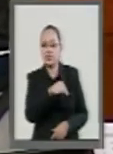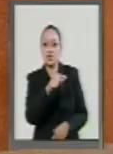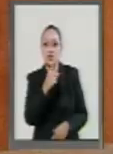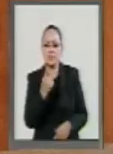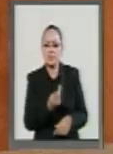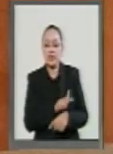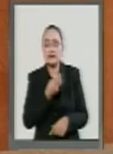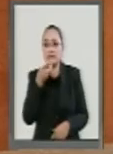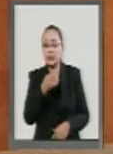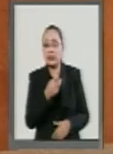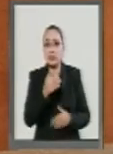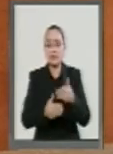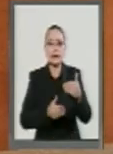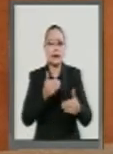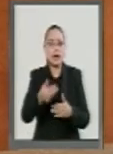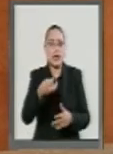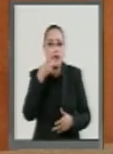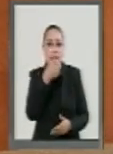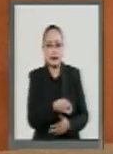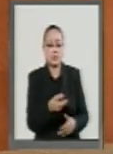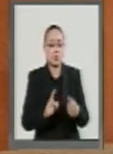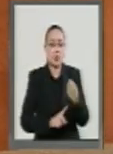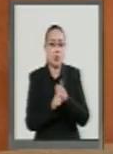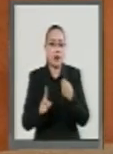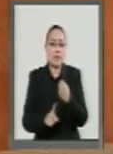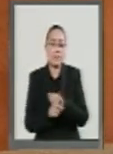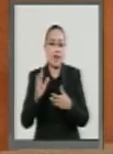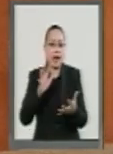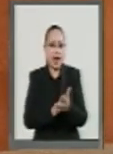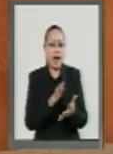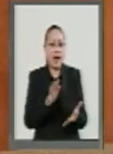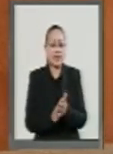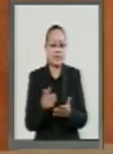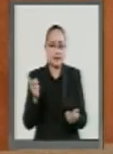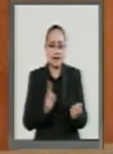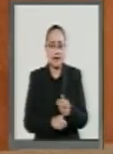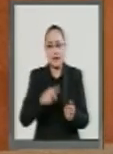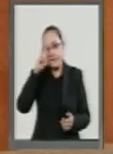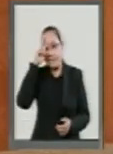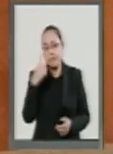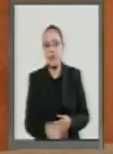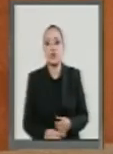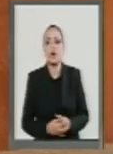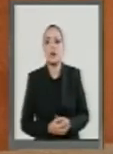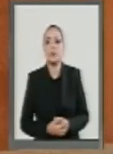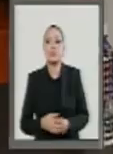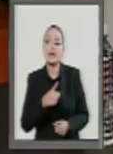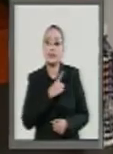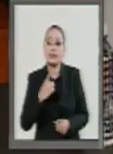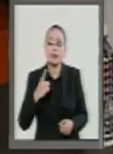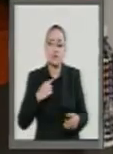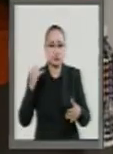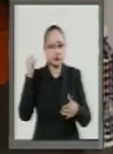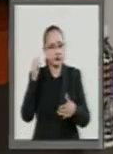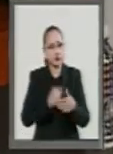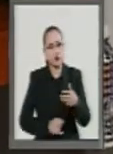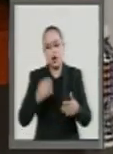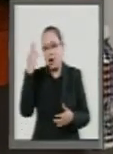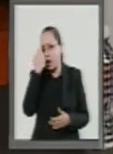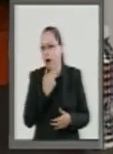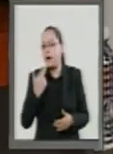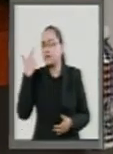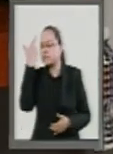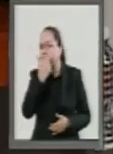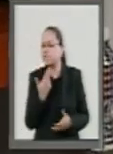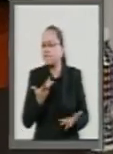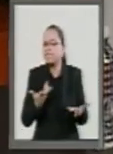va a sacar adelante el problema penitenciario en México. Se tiene que revisar a profundidad, se tiene que revisar